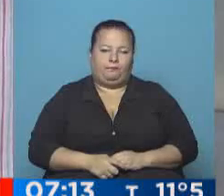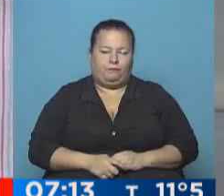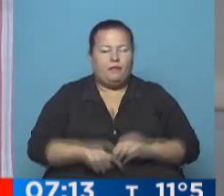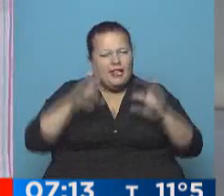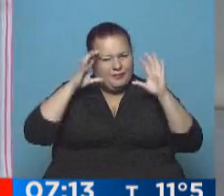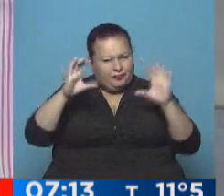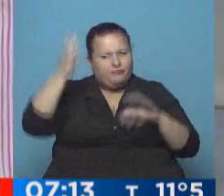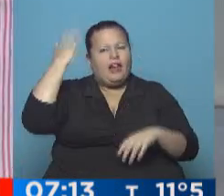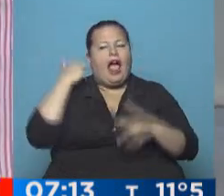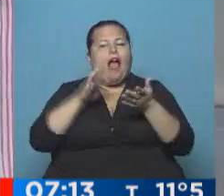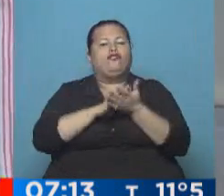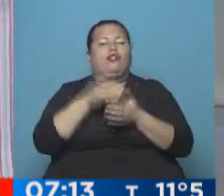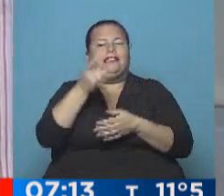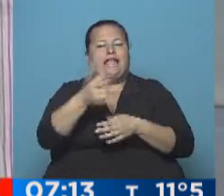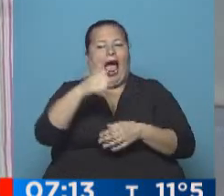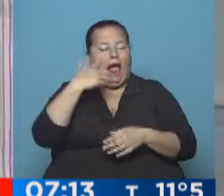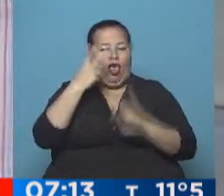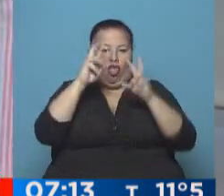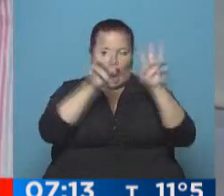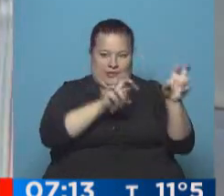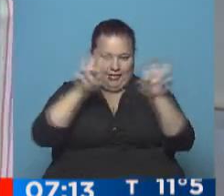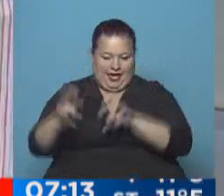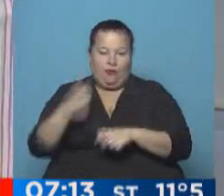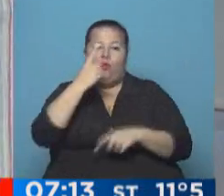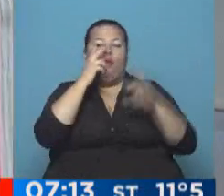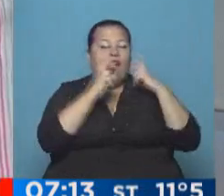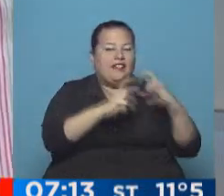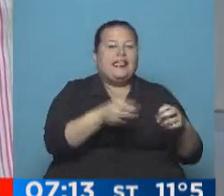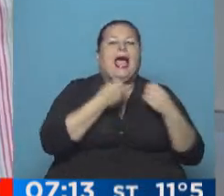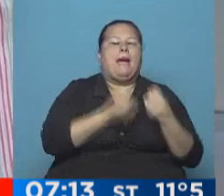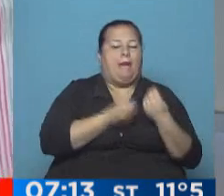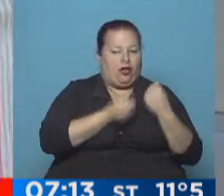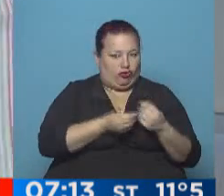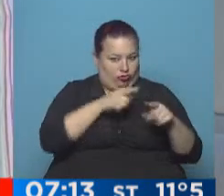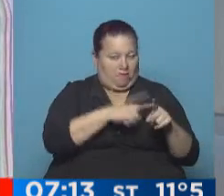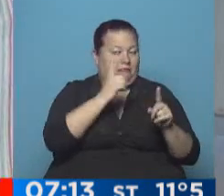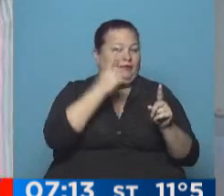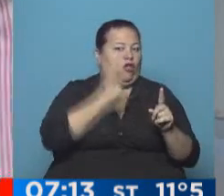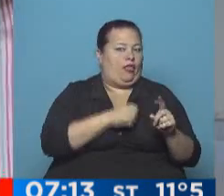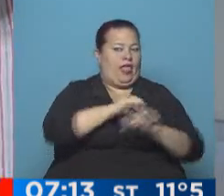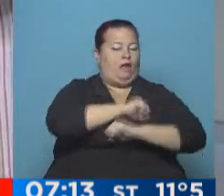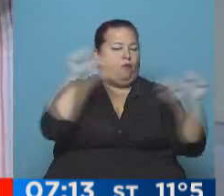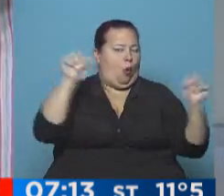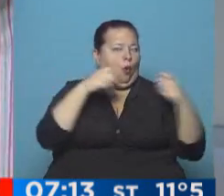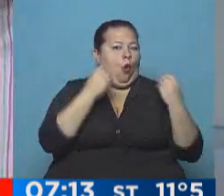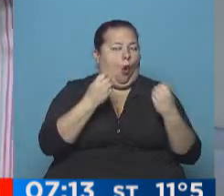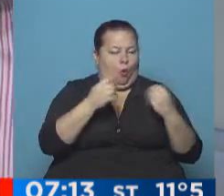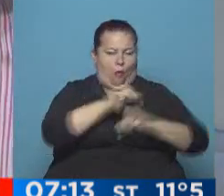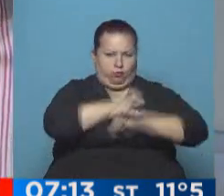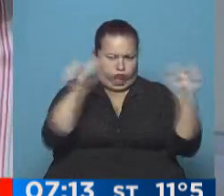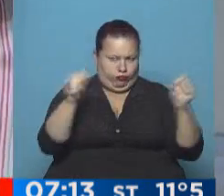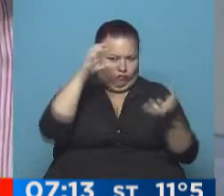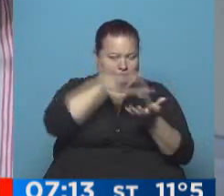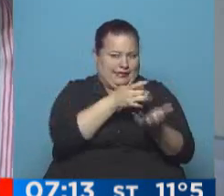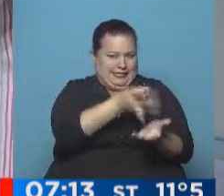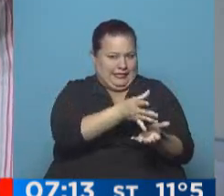Se acuerda que cuando hablamos del atentado a la AMIA hay dos causas, ¿no? La causa que investiga qué sucedió ese día con la voladura, con la explosión, el